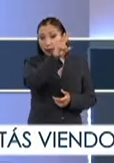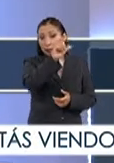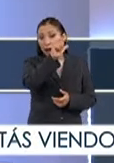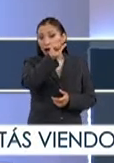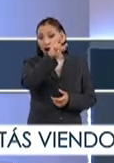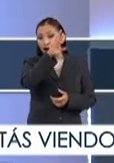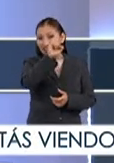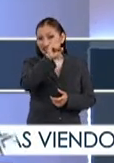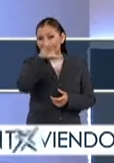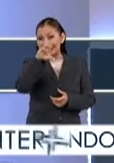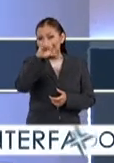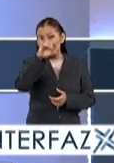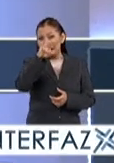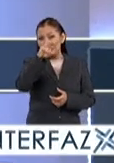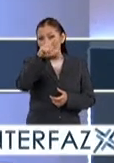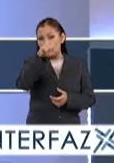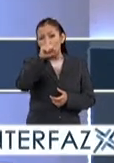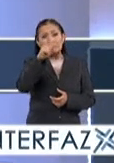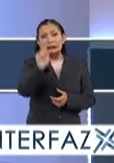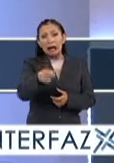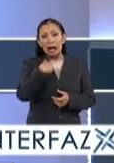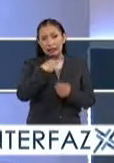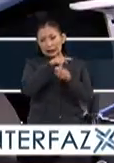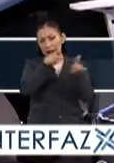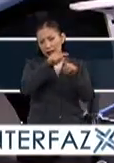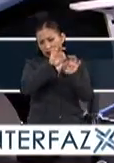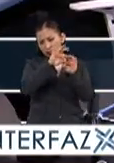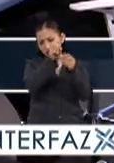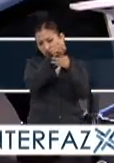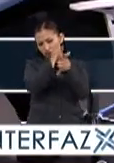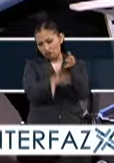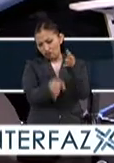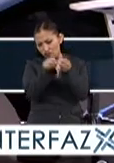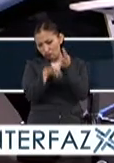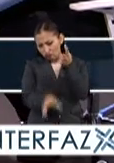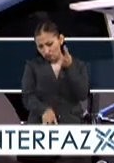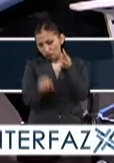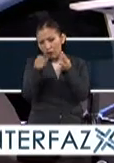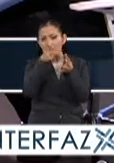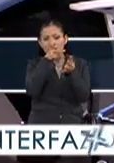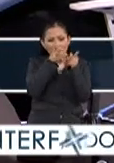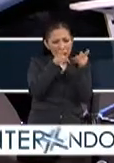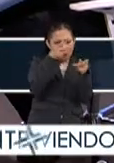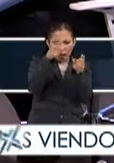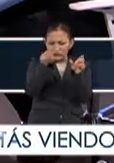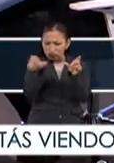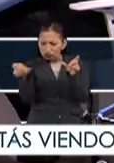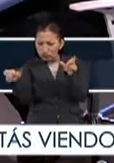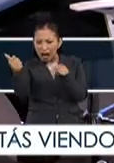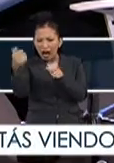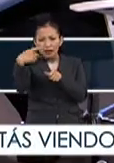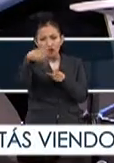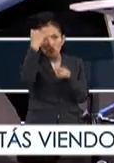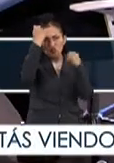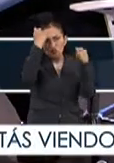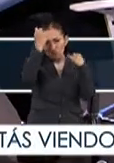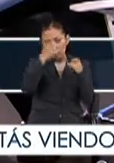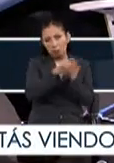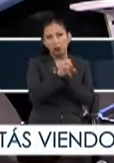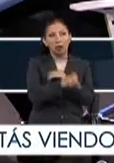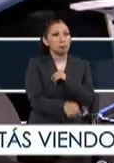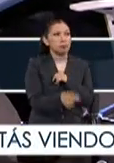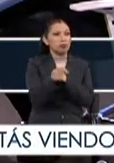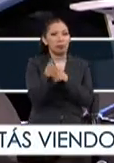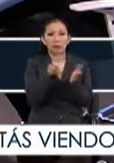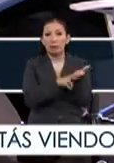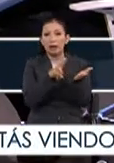cívicos, creo que existen muchas nomenclaturas, existen muchos términos que cada quien se lo puede dar, ¿no? A lo mejor